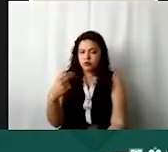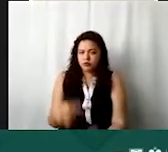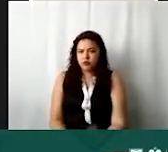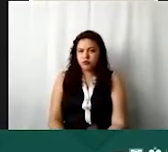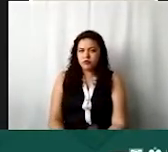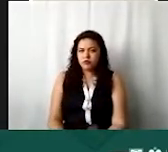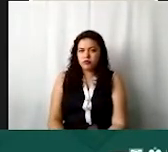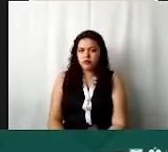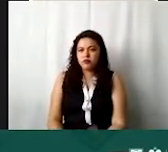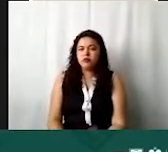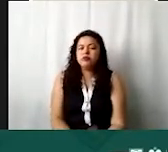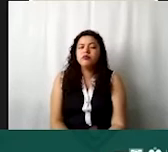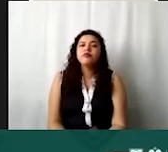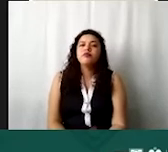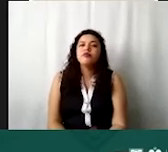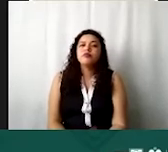ventas